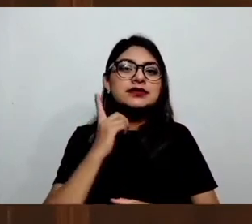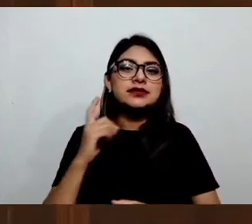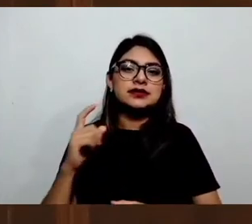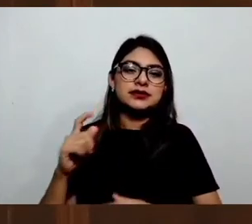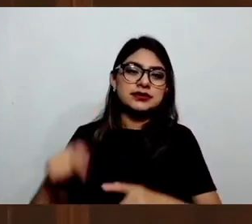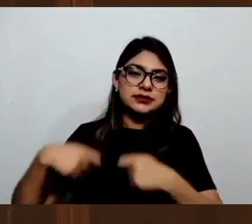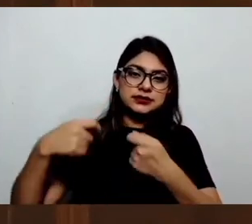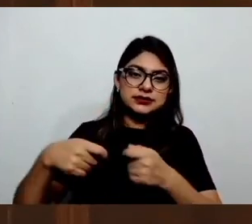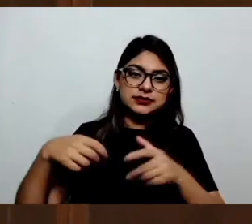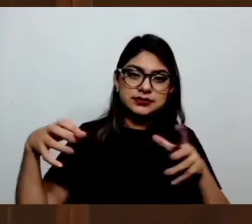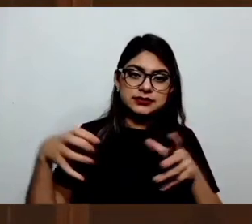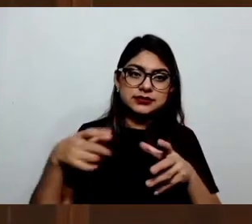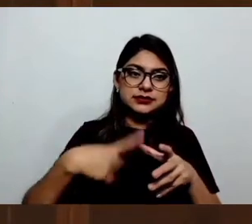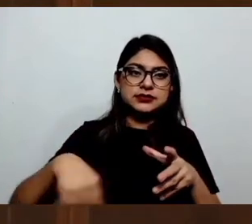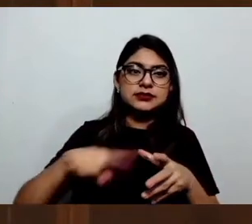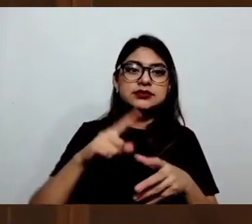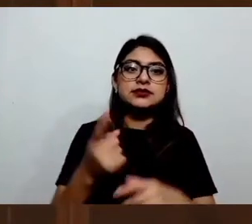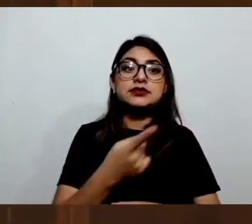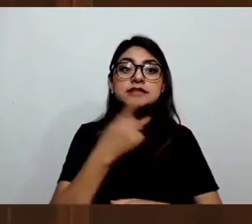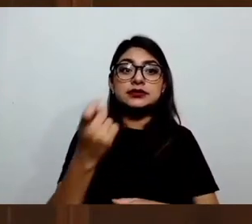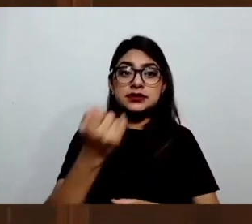poco más de 100 iniciativas.